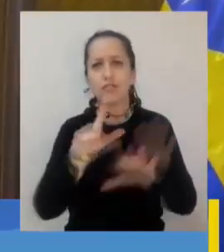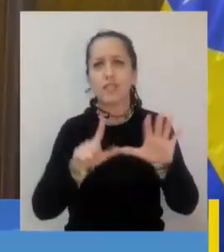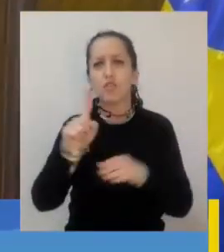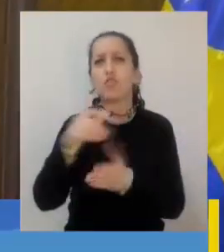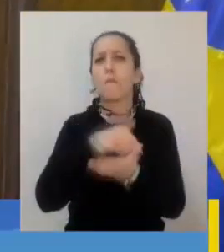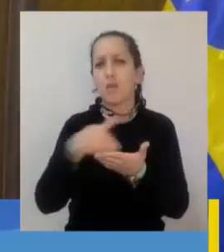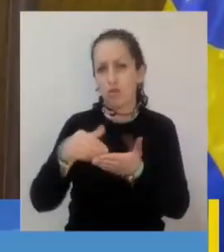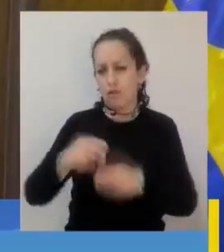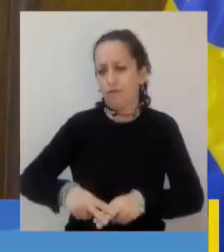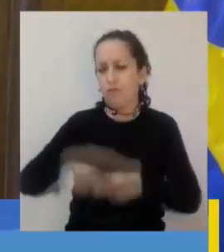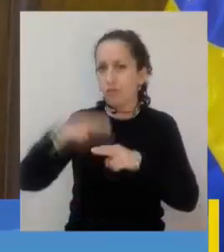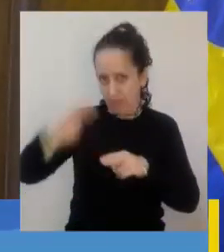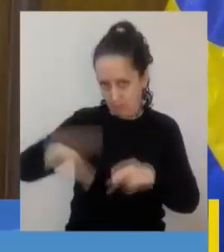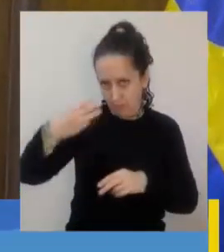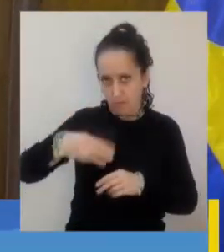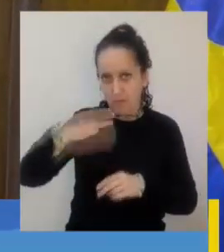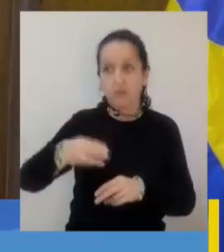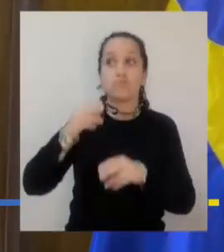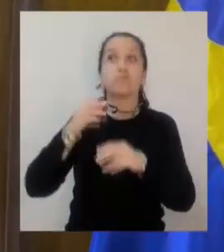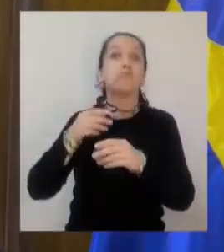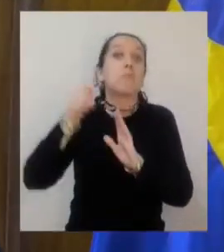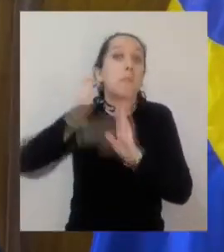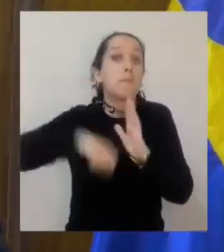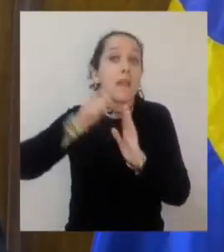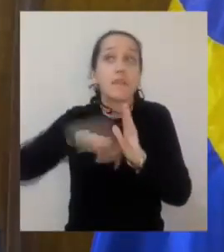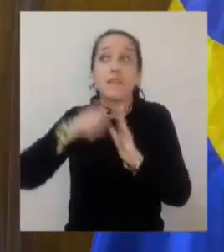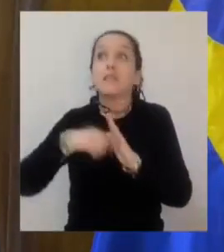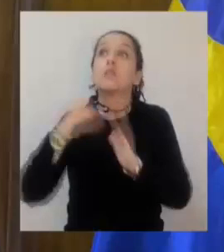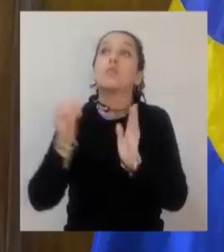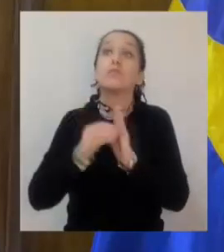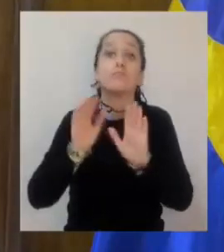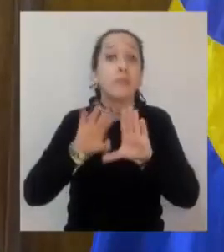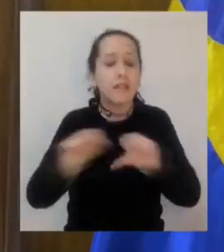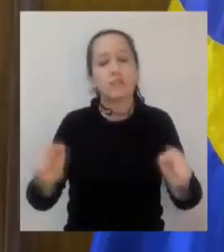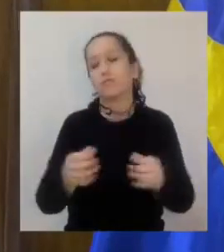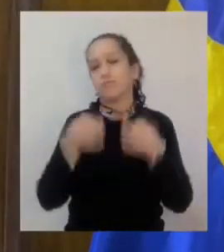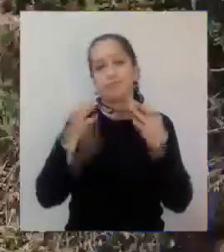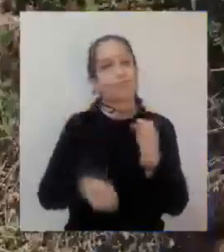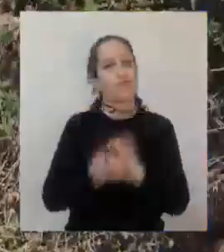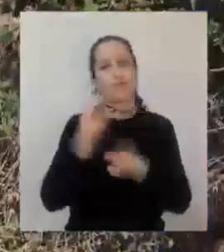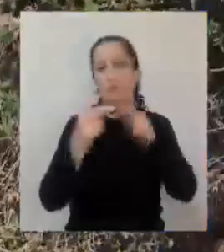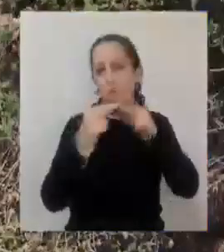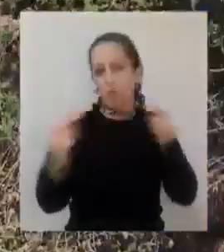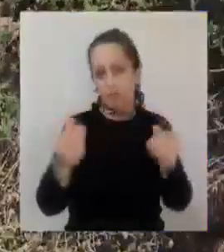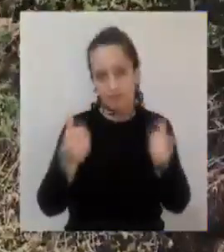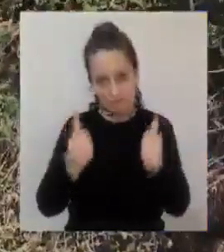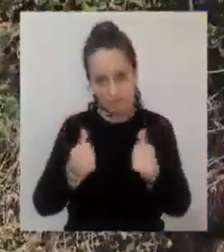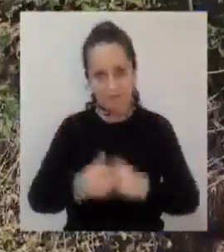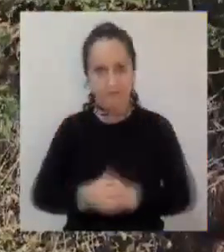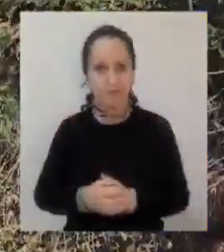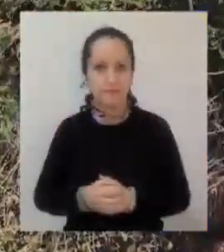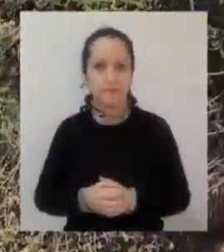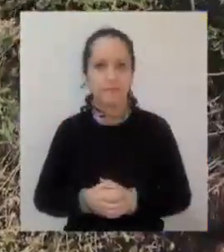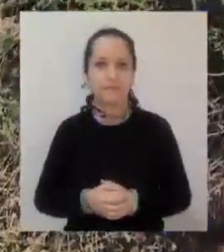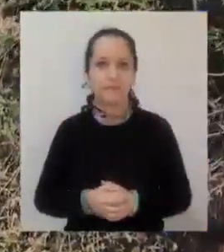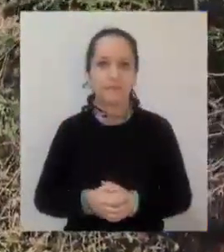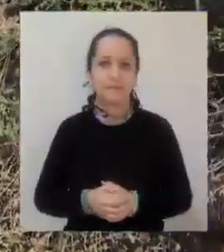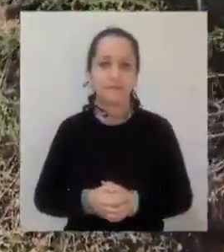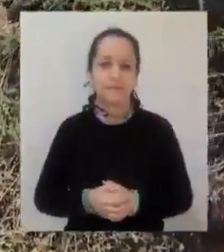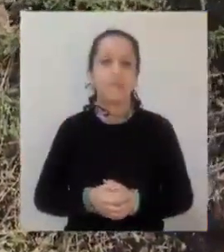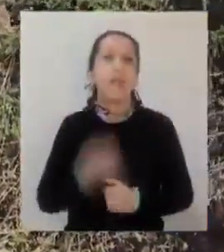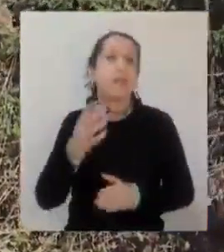que nos va a permitir en un par de meses más tener esta nueva infraestructura para los vecinos de Chaimavia. La iniciativa municipal